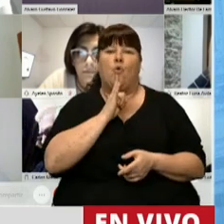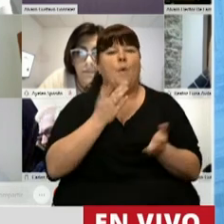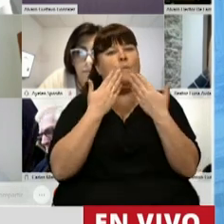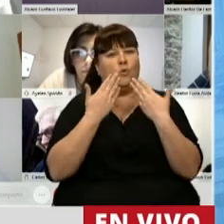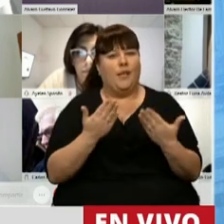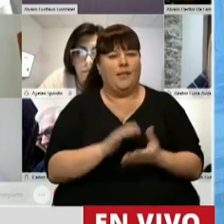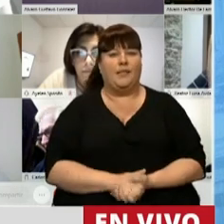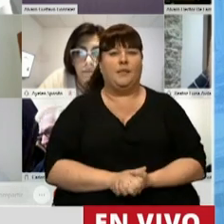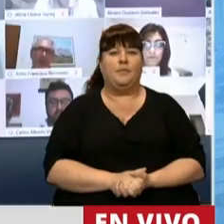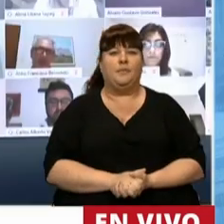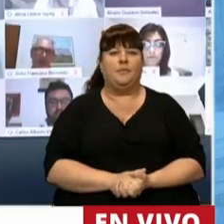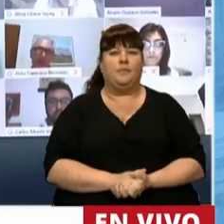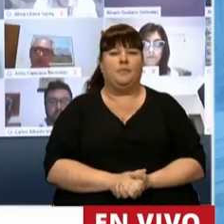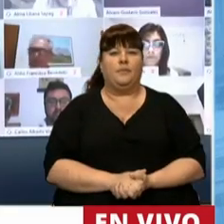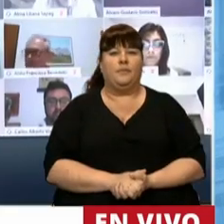Muchas gracias.